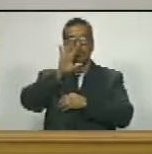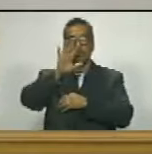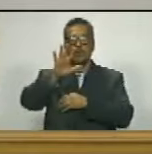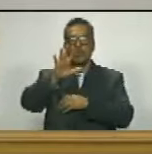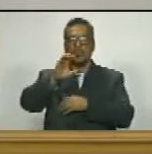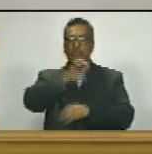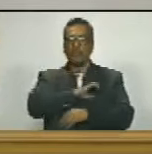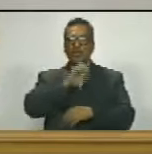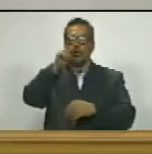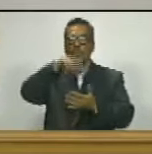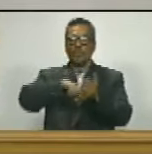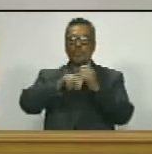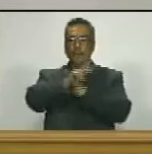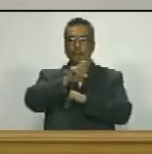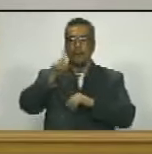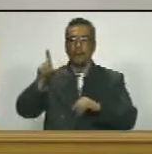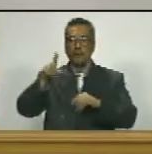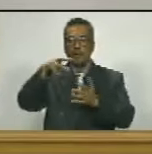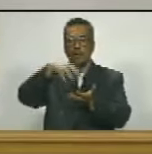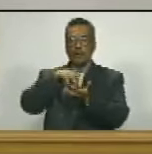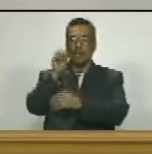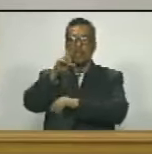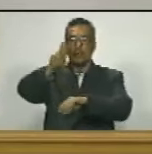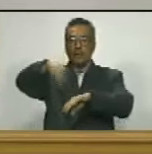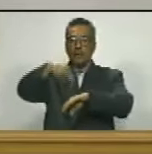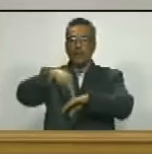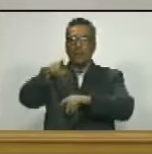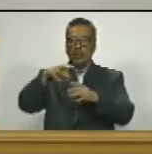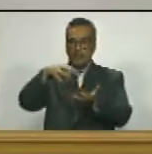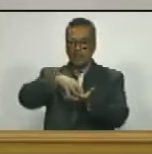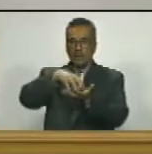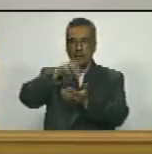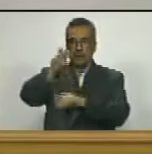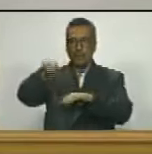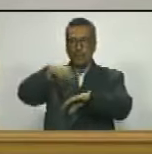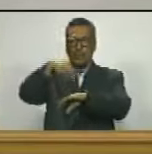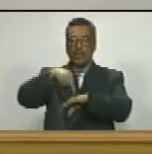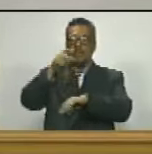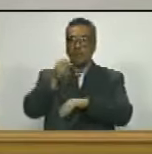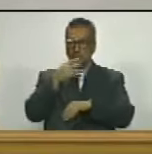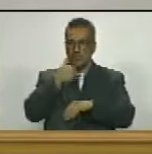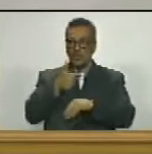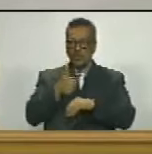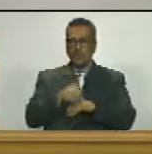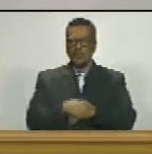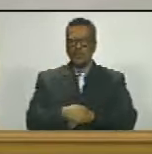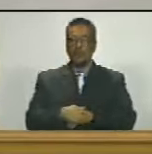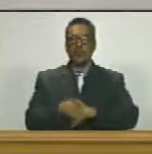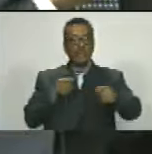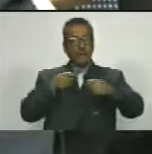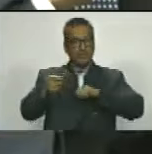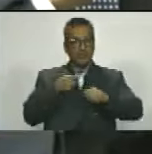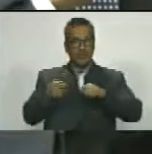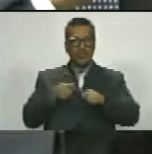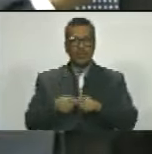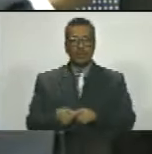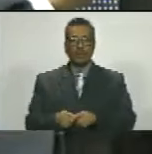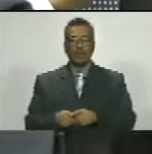de 2021 una legislatura fecunda en acciones